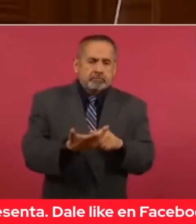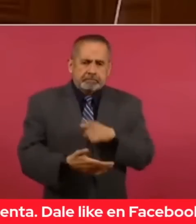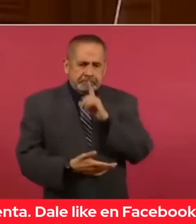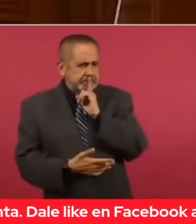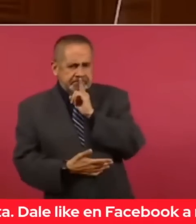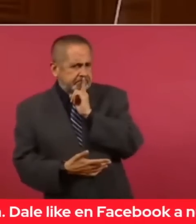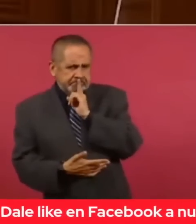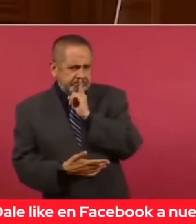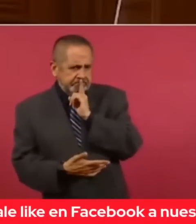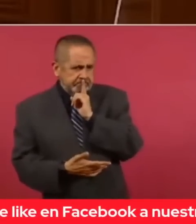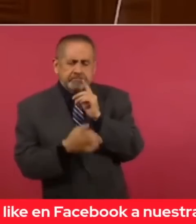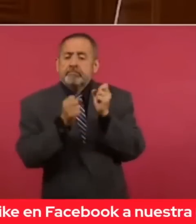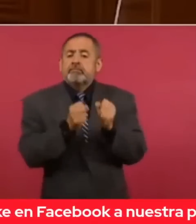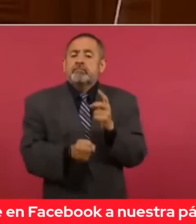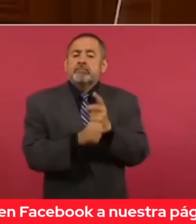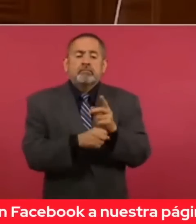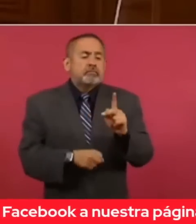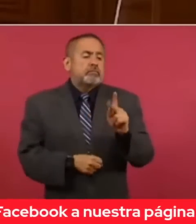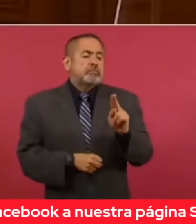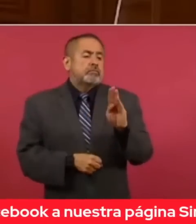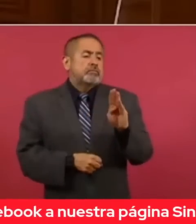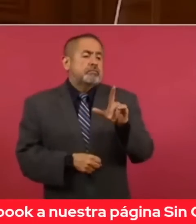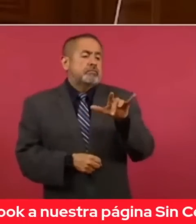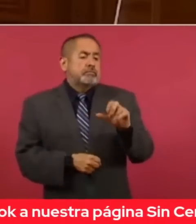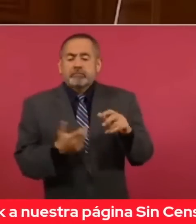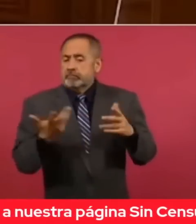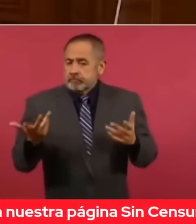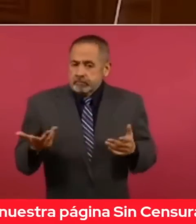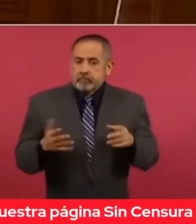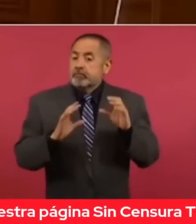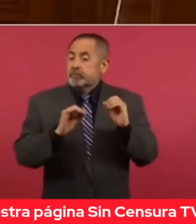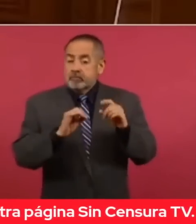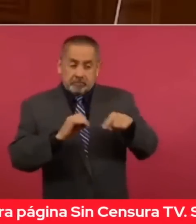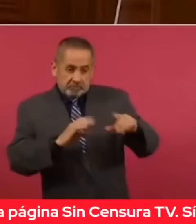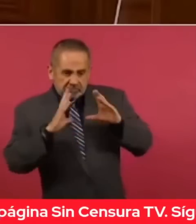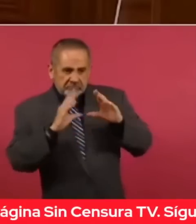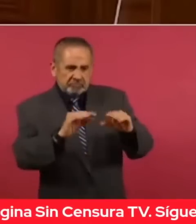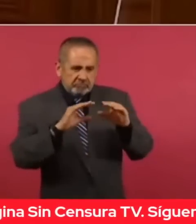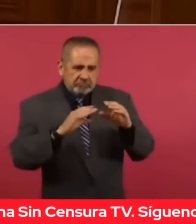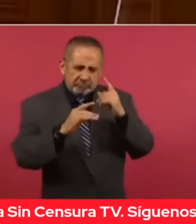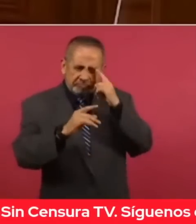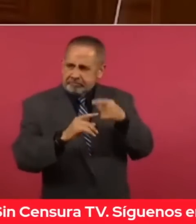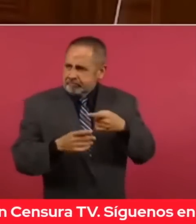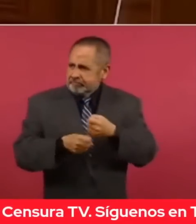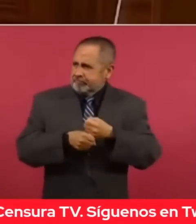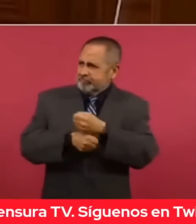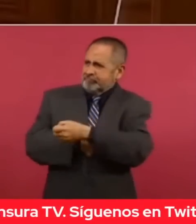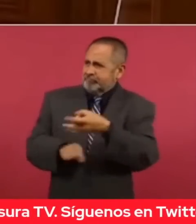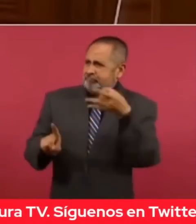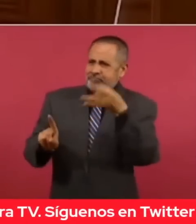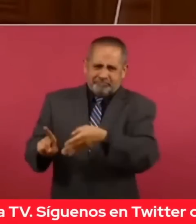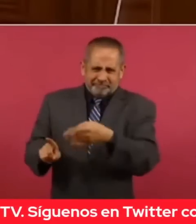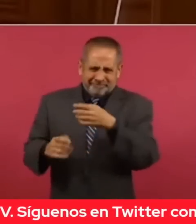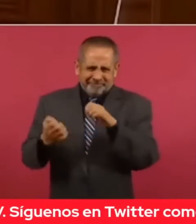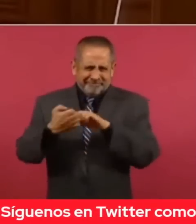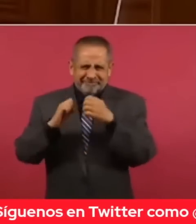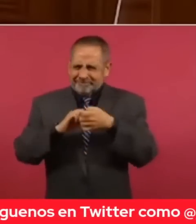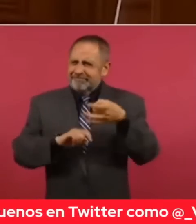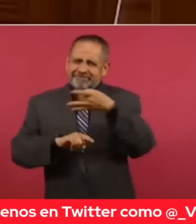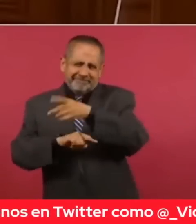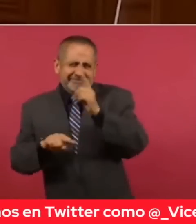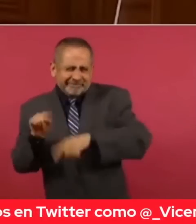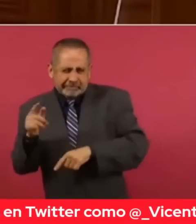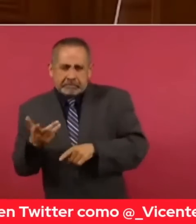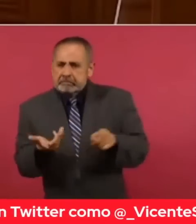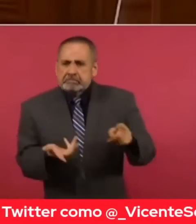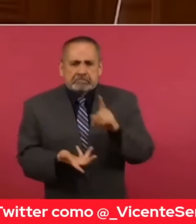pública, así como que sus integrantes fueran entrenados para derrotar al enemigo o bien llevar a cabo en